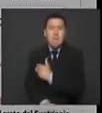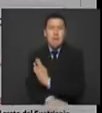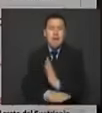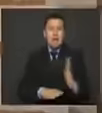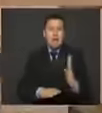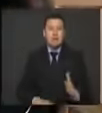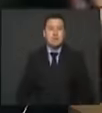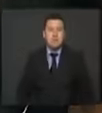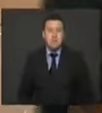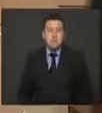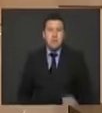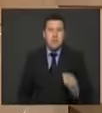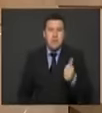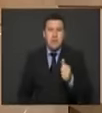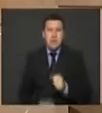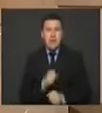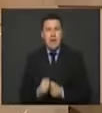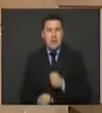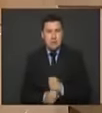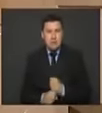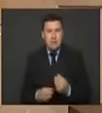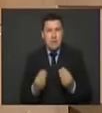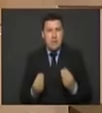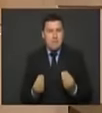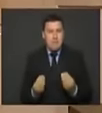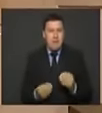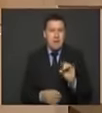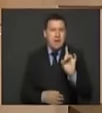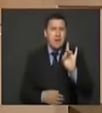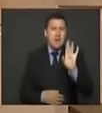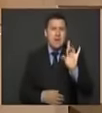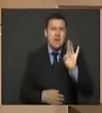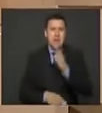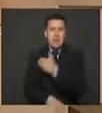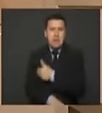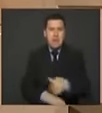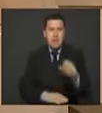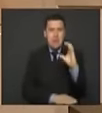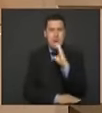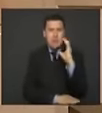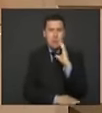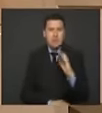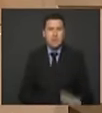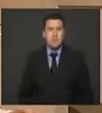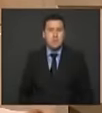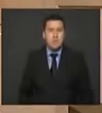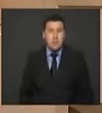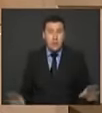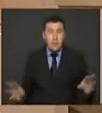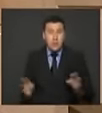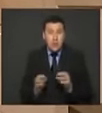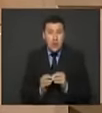pesos en los próximos 10 años para esos 15 millones de colombianos en total